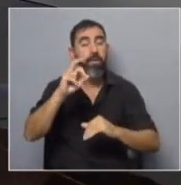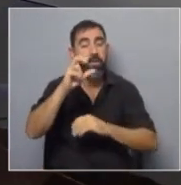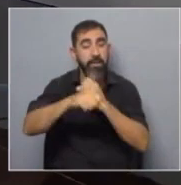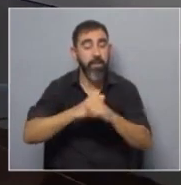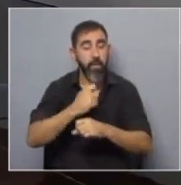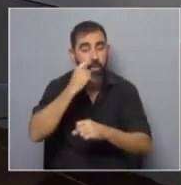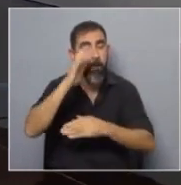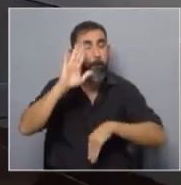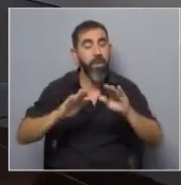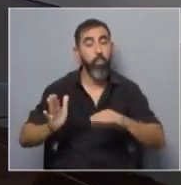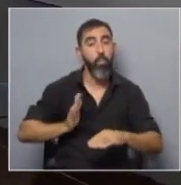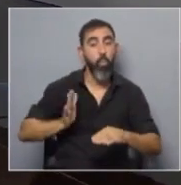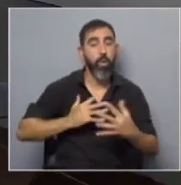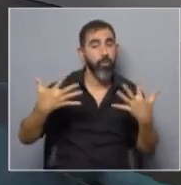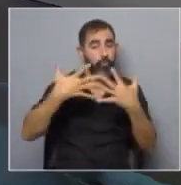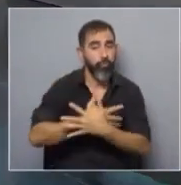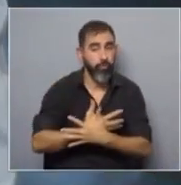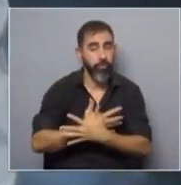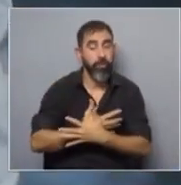mayor en las mujeres. El quehacer está en manos de los que toman...